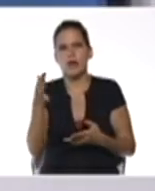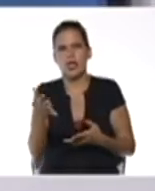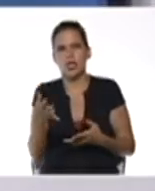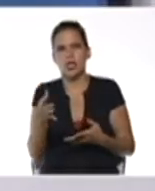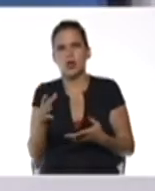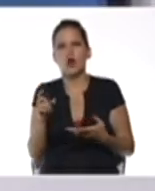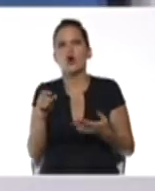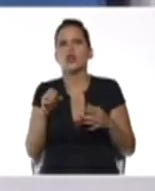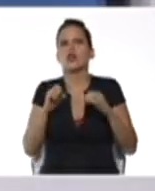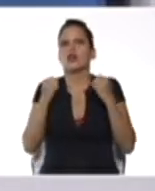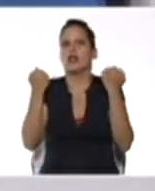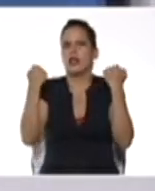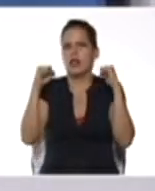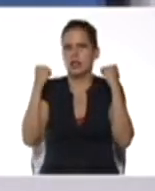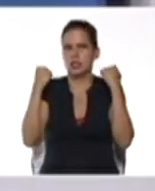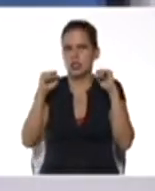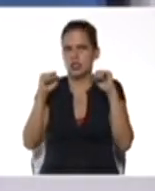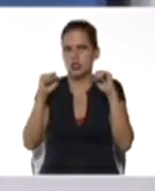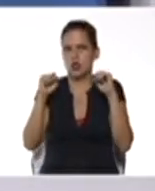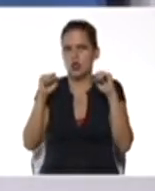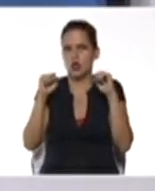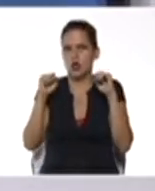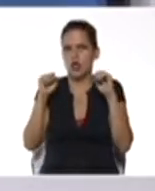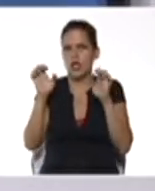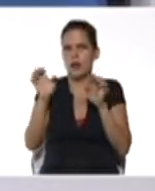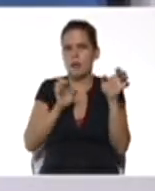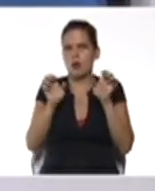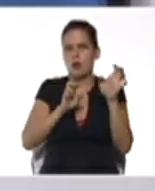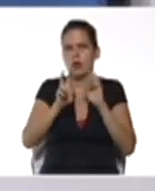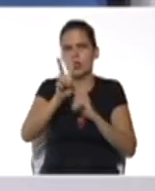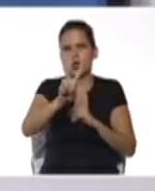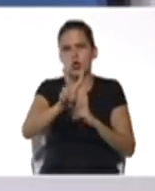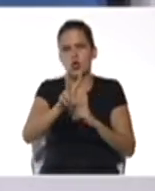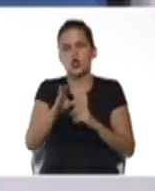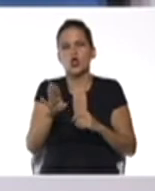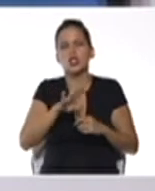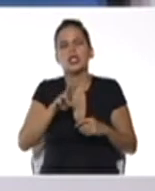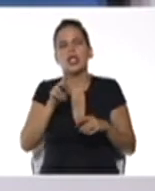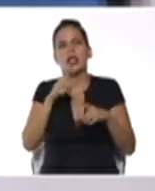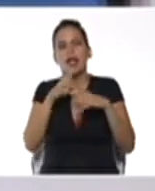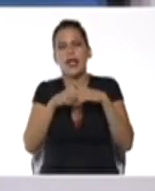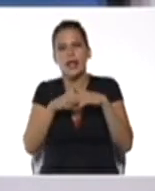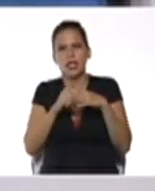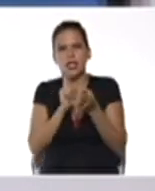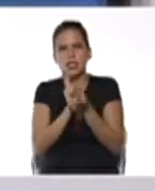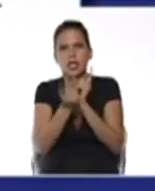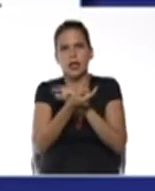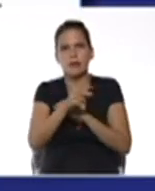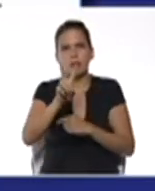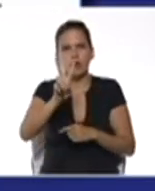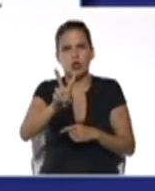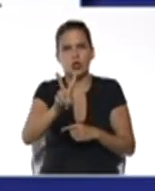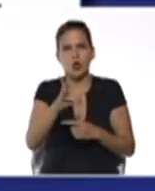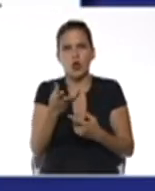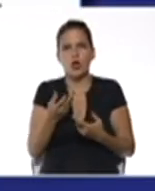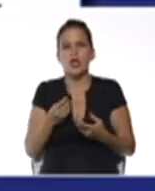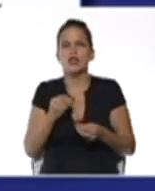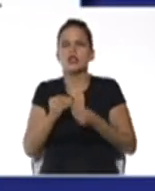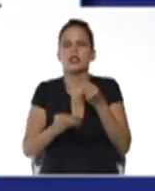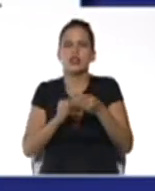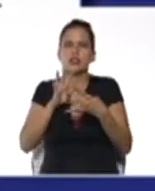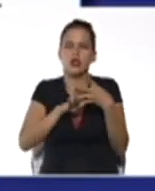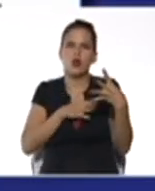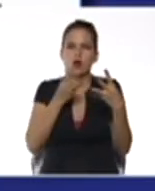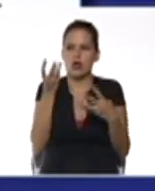evaluado en 2 es decir donde está la x se sustituye por 2 y se efectúan los cálculos